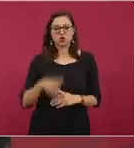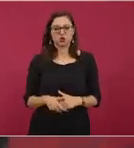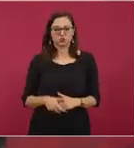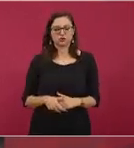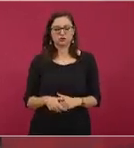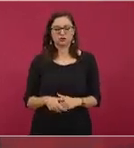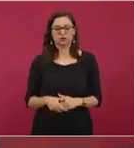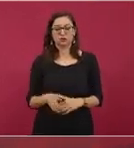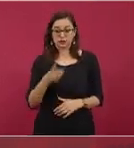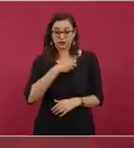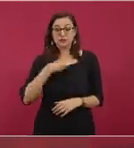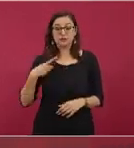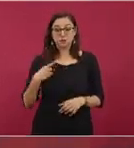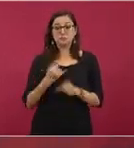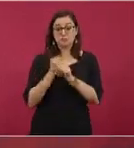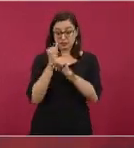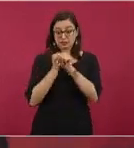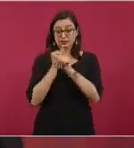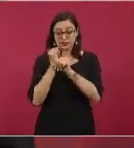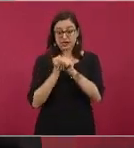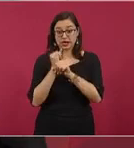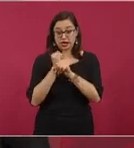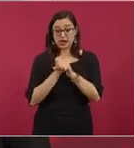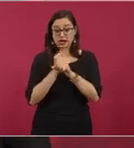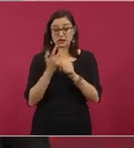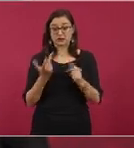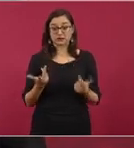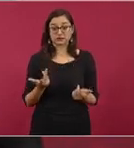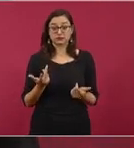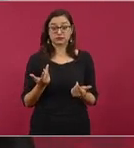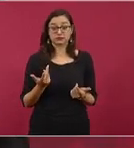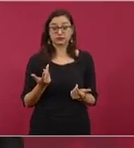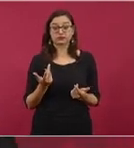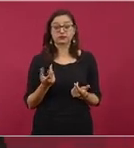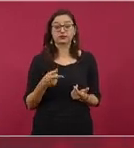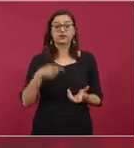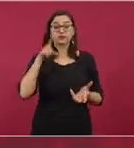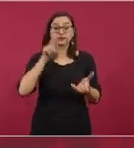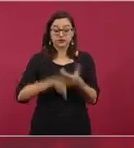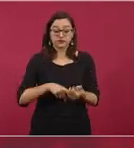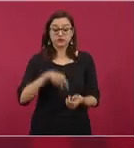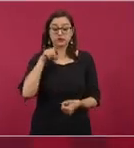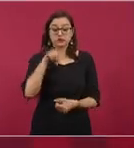la construcción de pistas